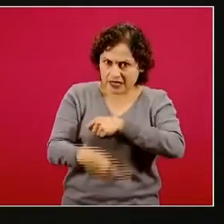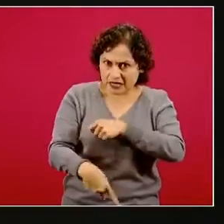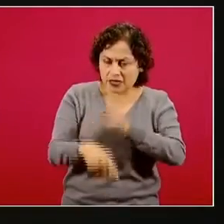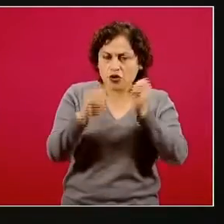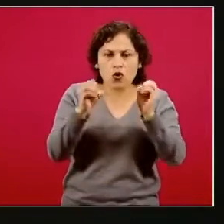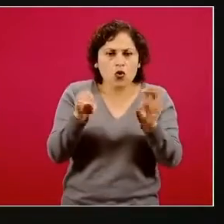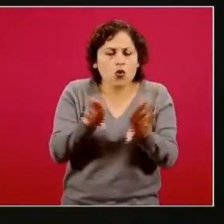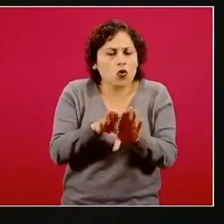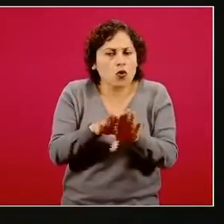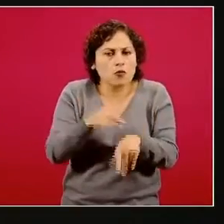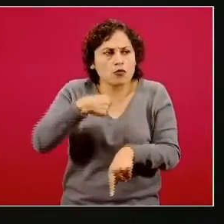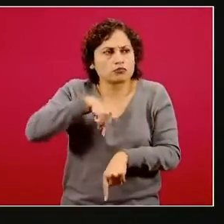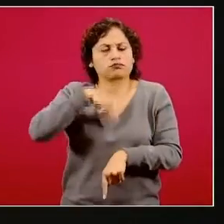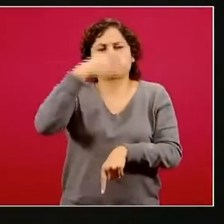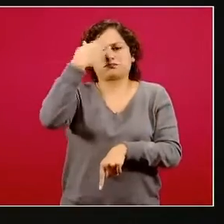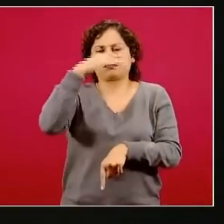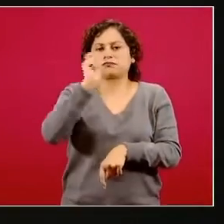personas.